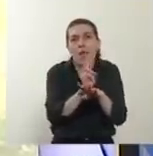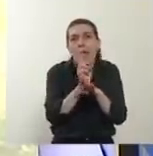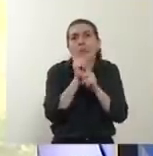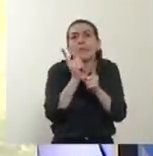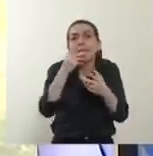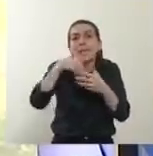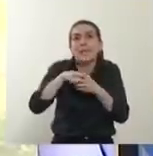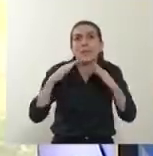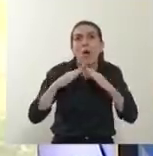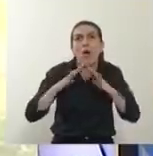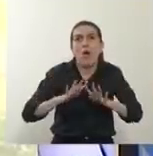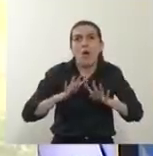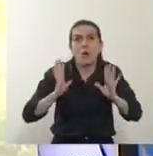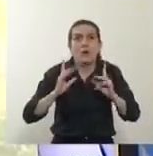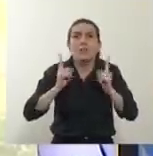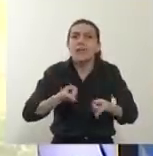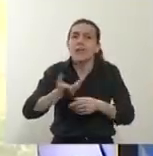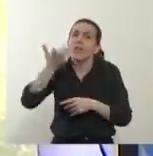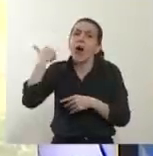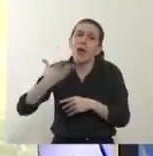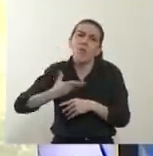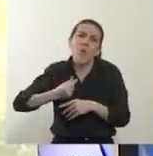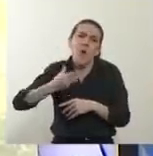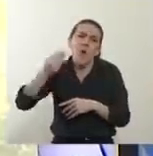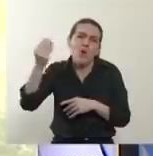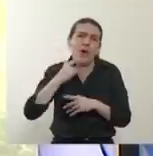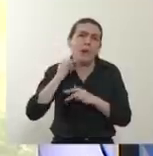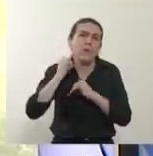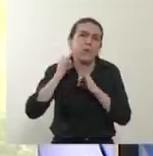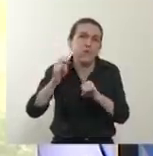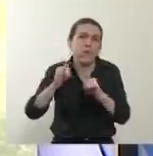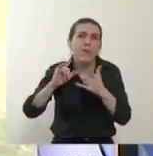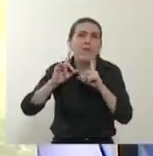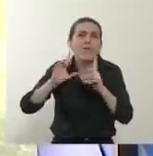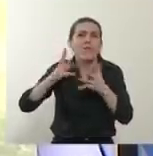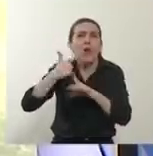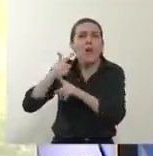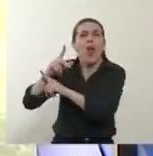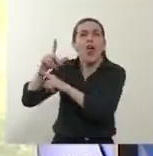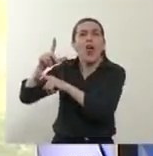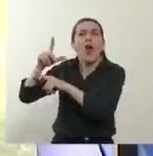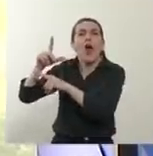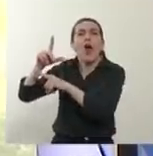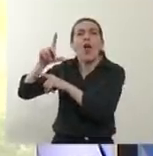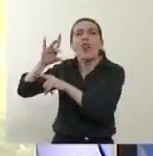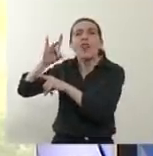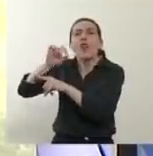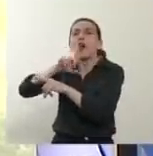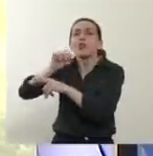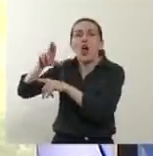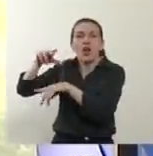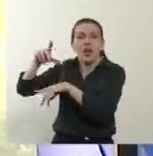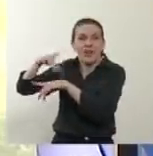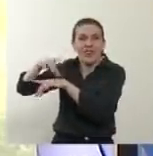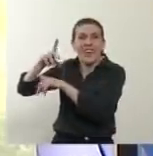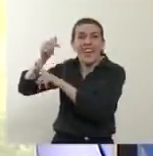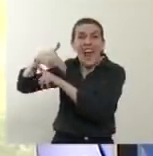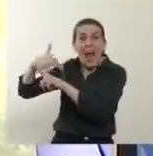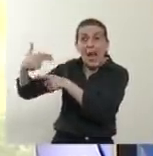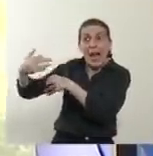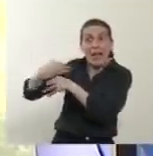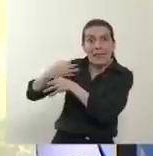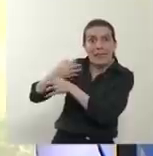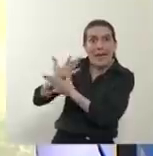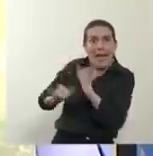Como muchas veces he repetido, siguiendo una enseñanza del doctor Khan, en verdad el virus